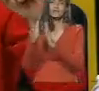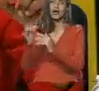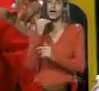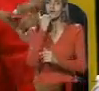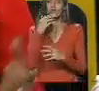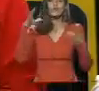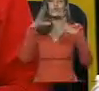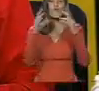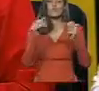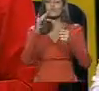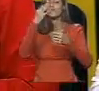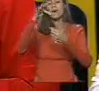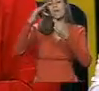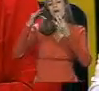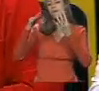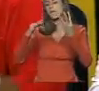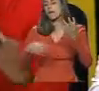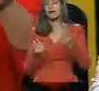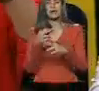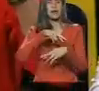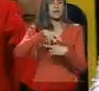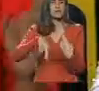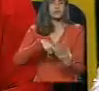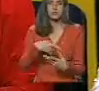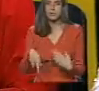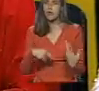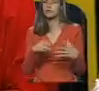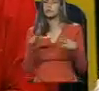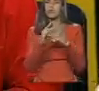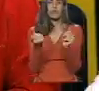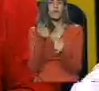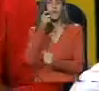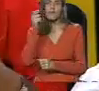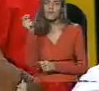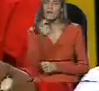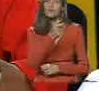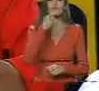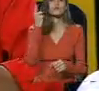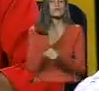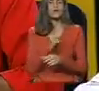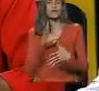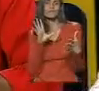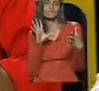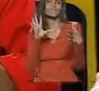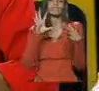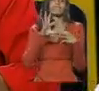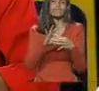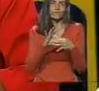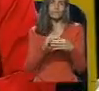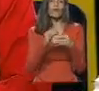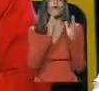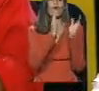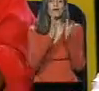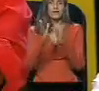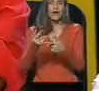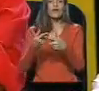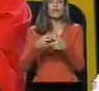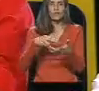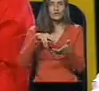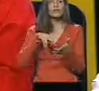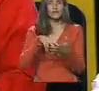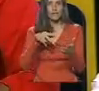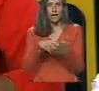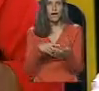factores de la revolución, todos los factores del pueblo debemos estar unidos, organizados. Y eso es